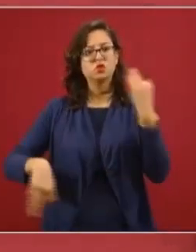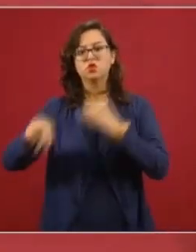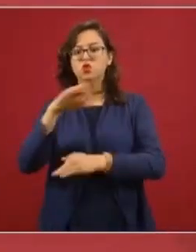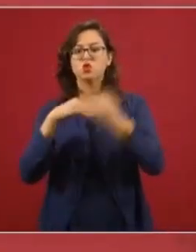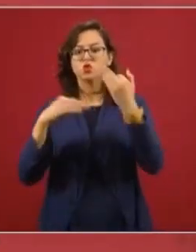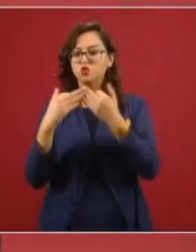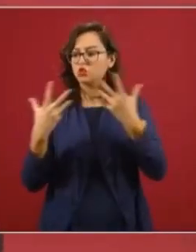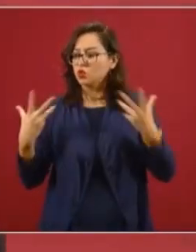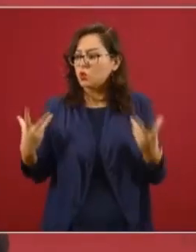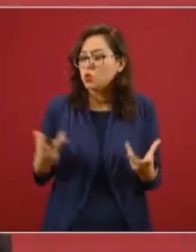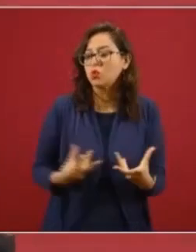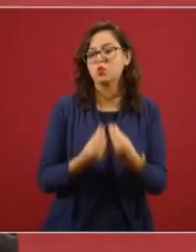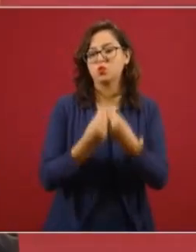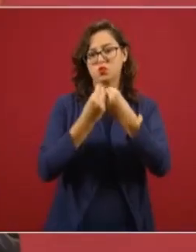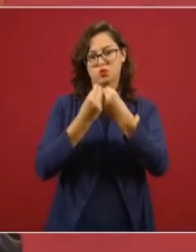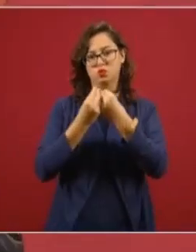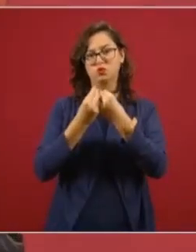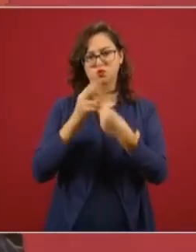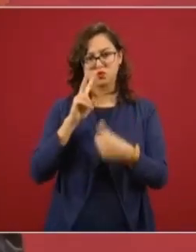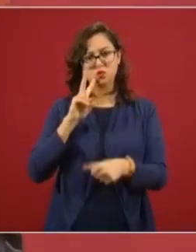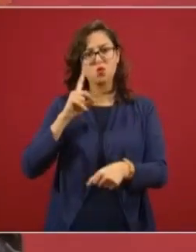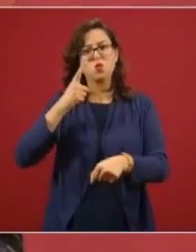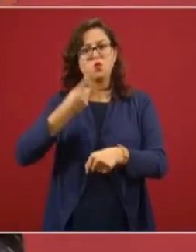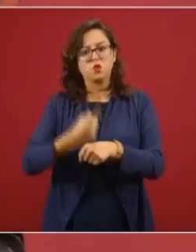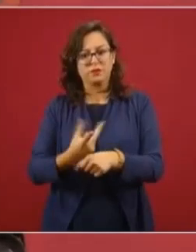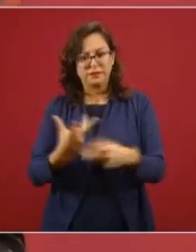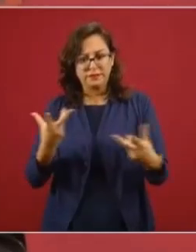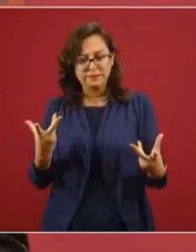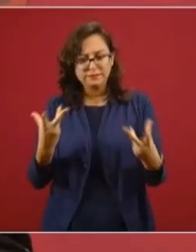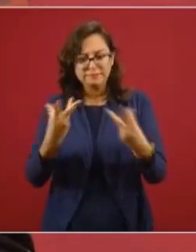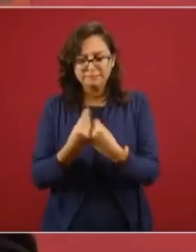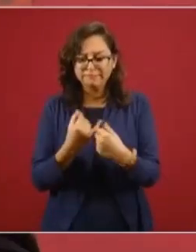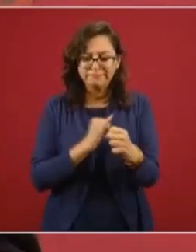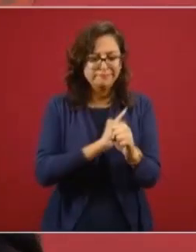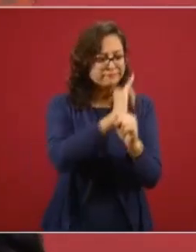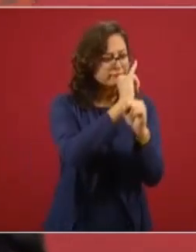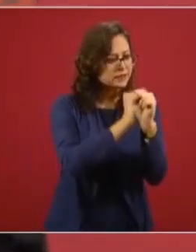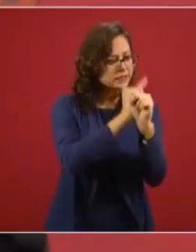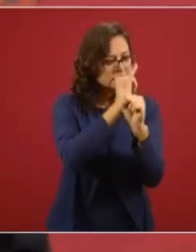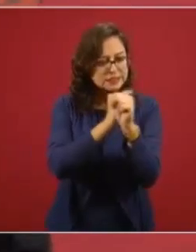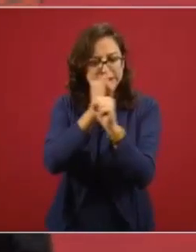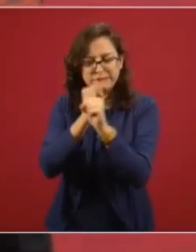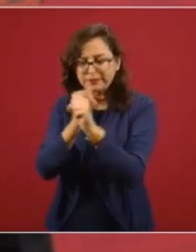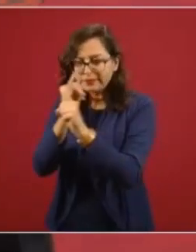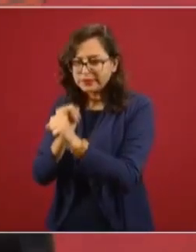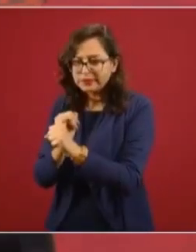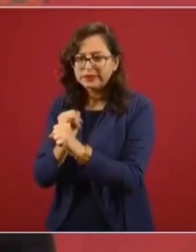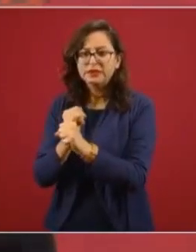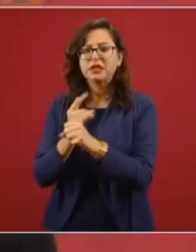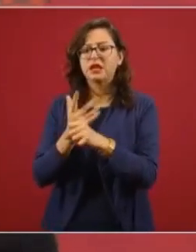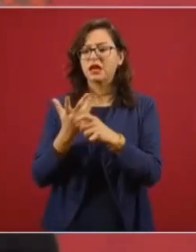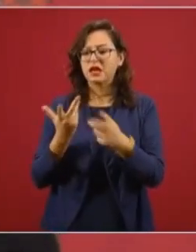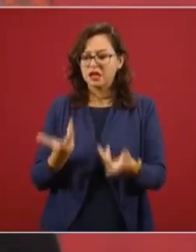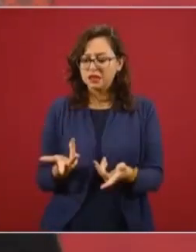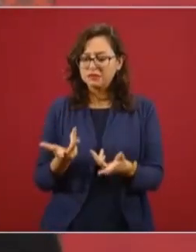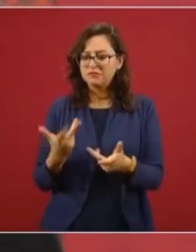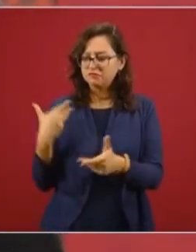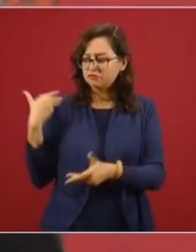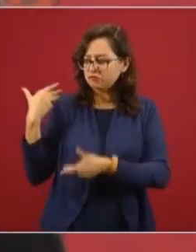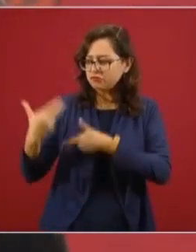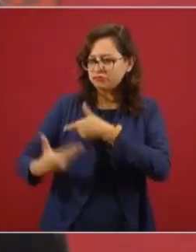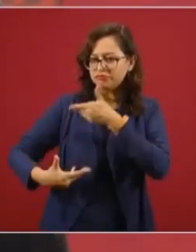es la investigación que se llevó a cabo,